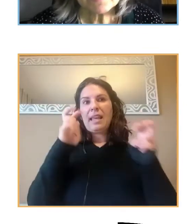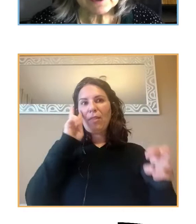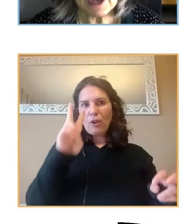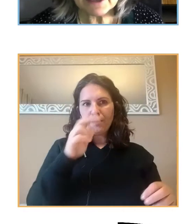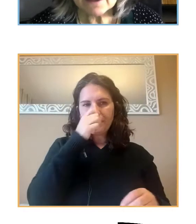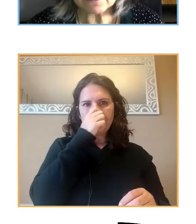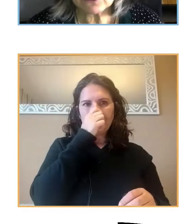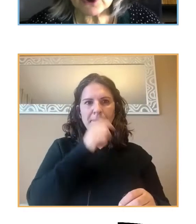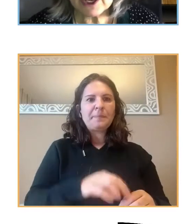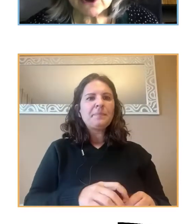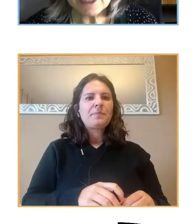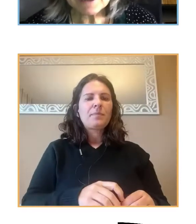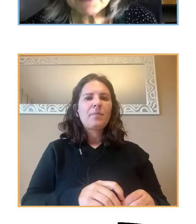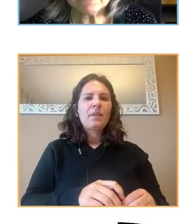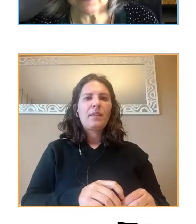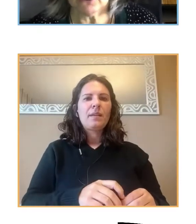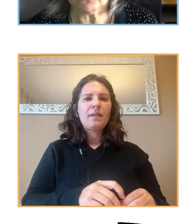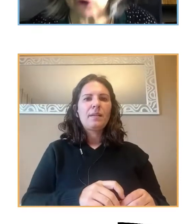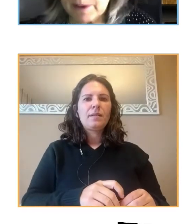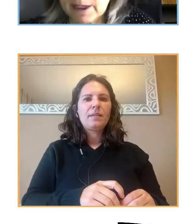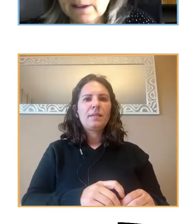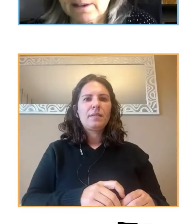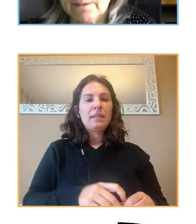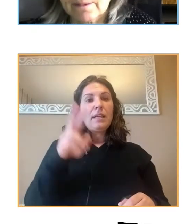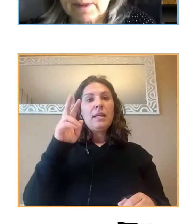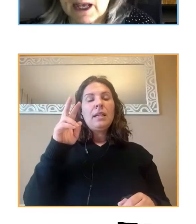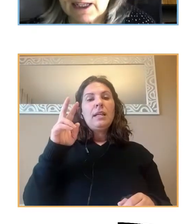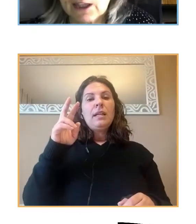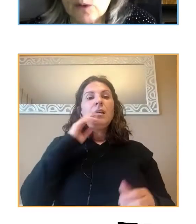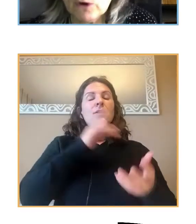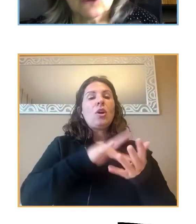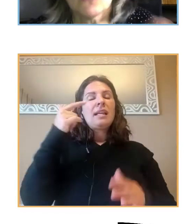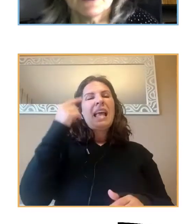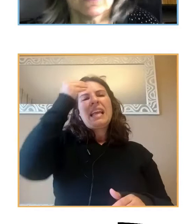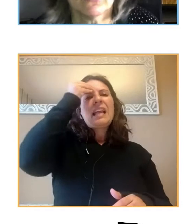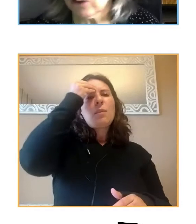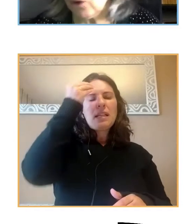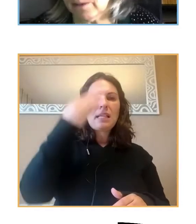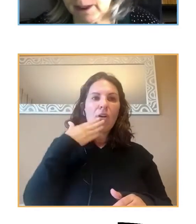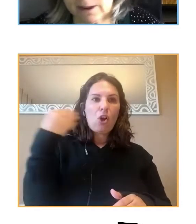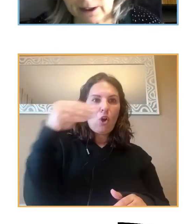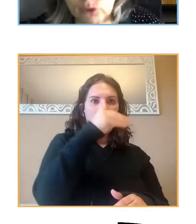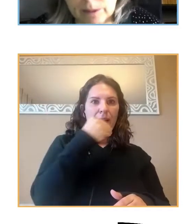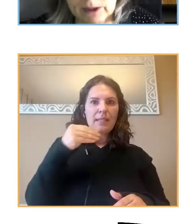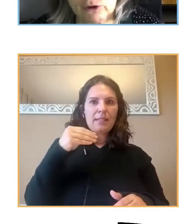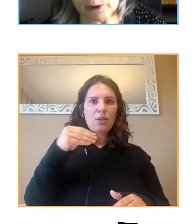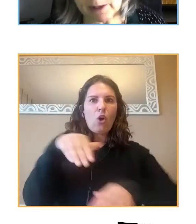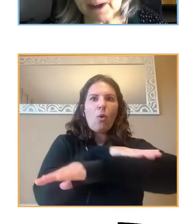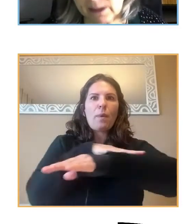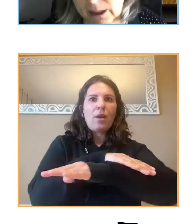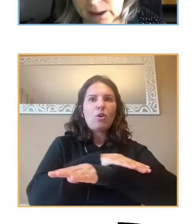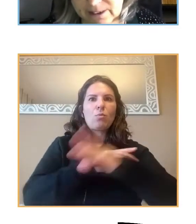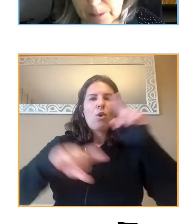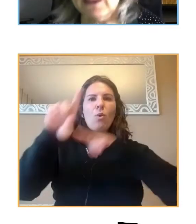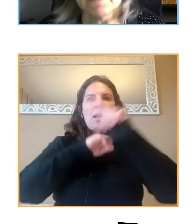Aquí recogieron qué piensan los jóvenes de cómo los gobiernos resuelven los problemas